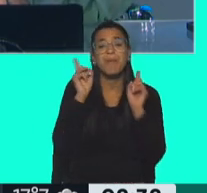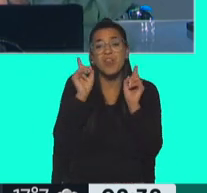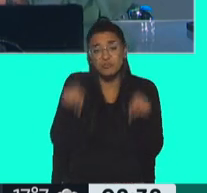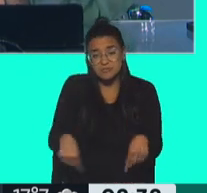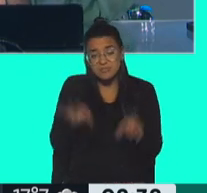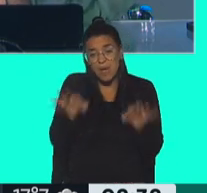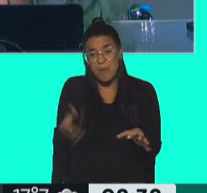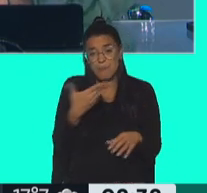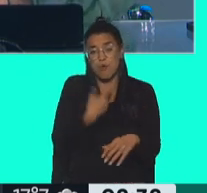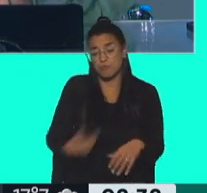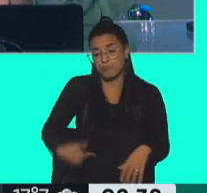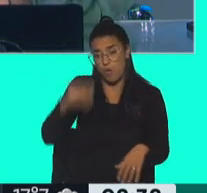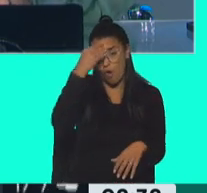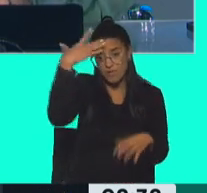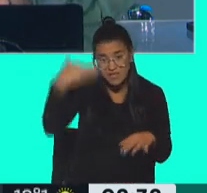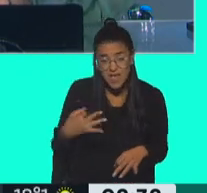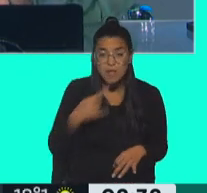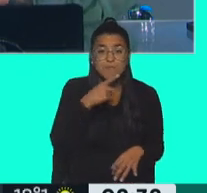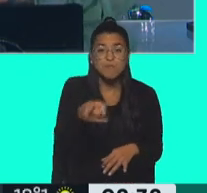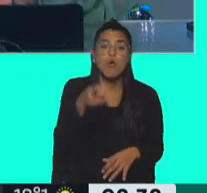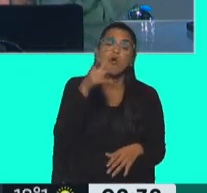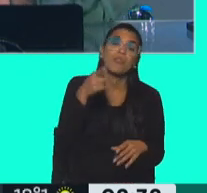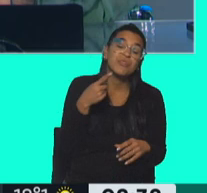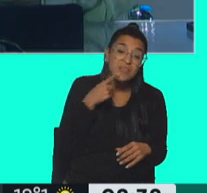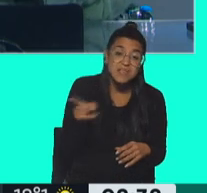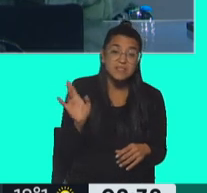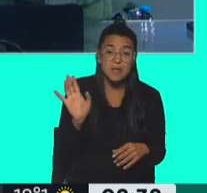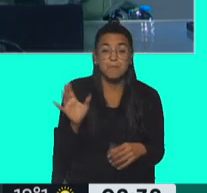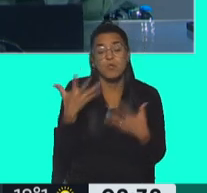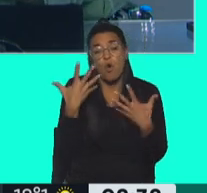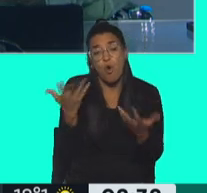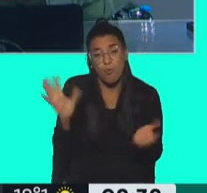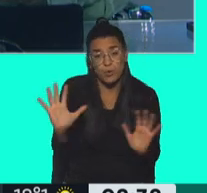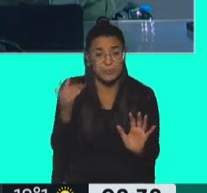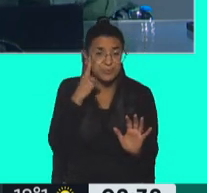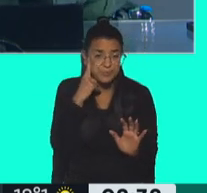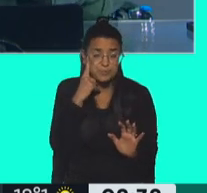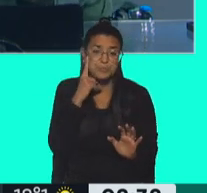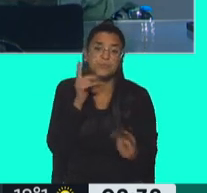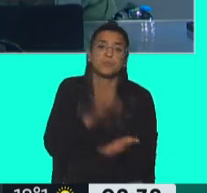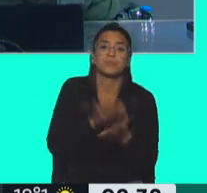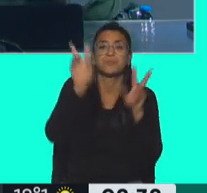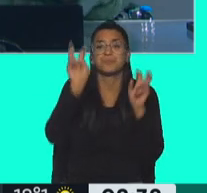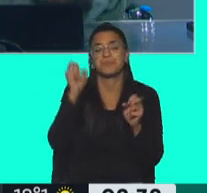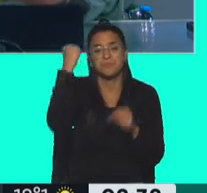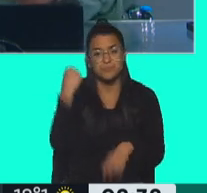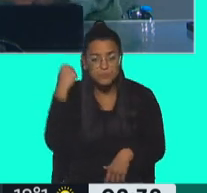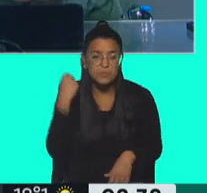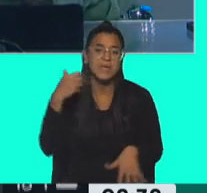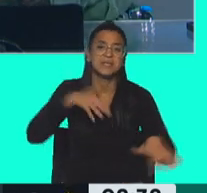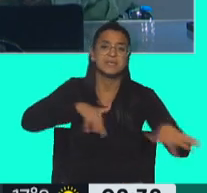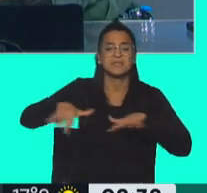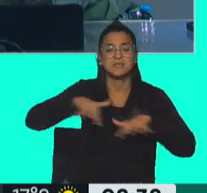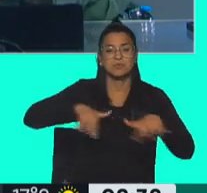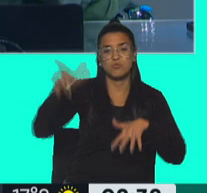oficialismo hay muchos legisladores que consideran que, obviamente, la cuestión económica, la situación que